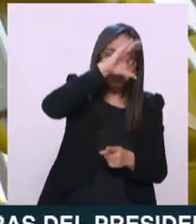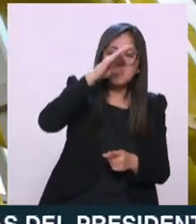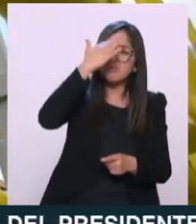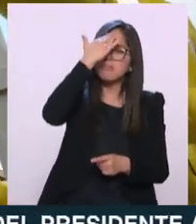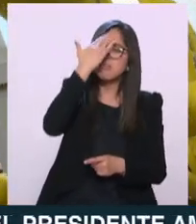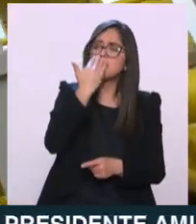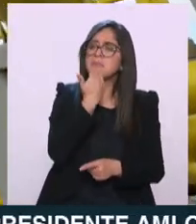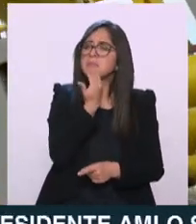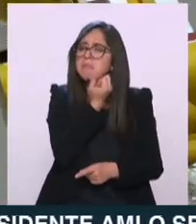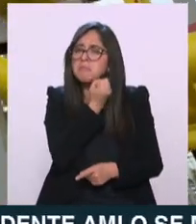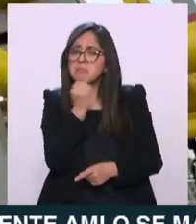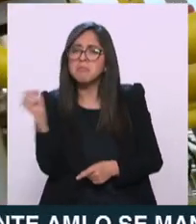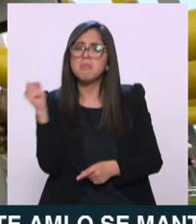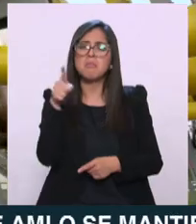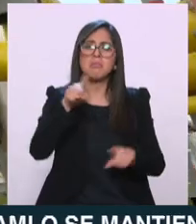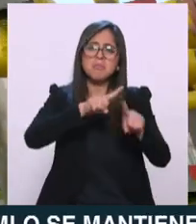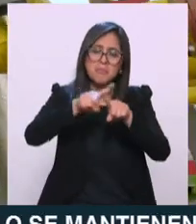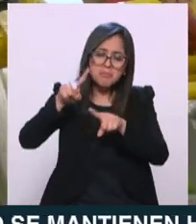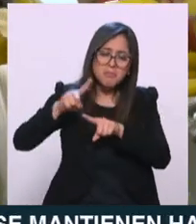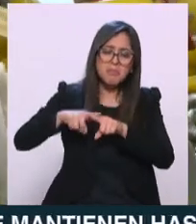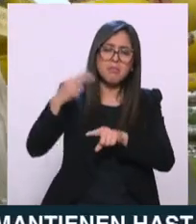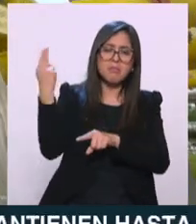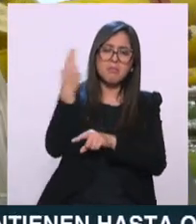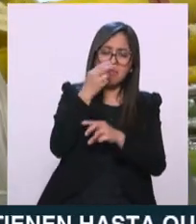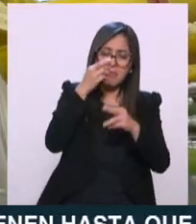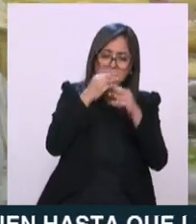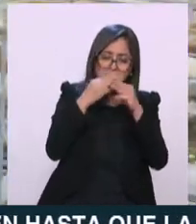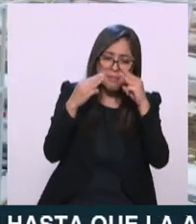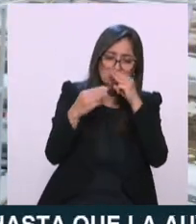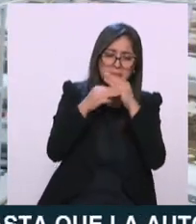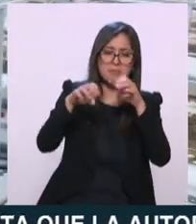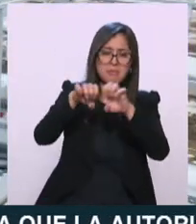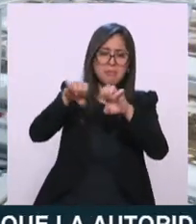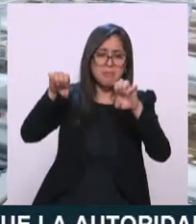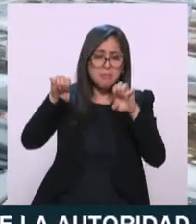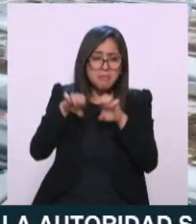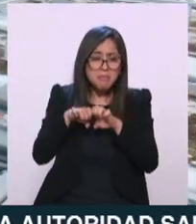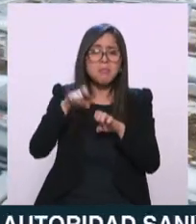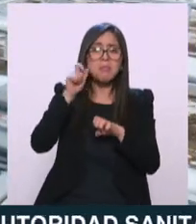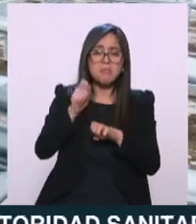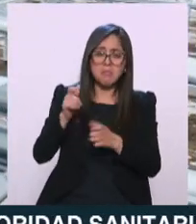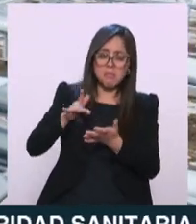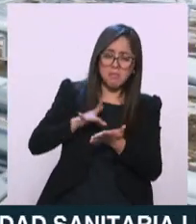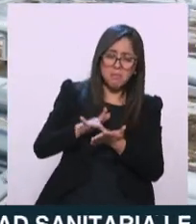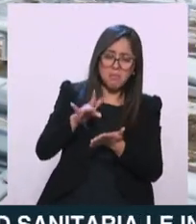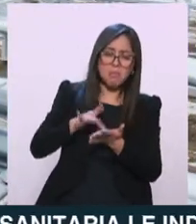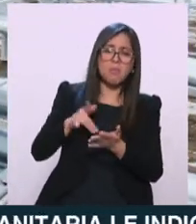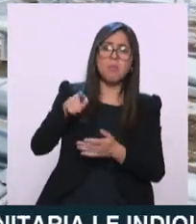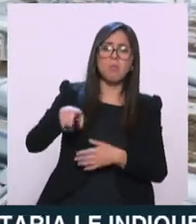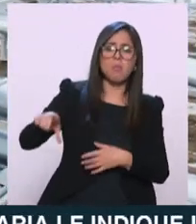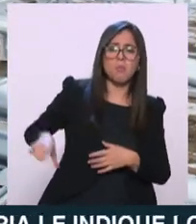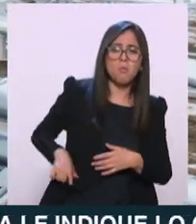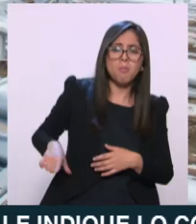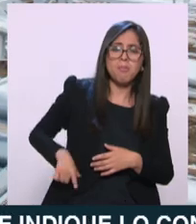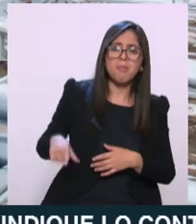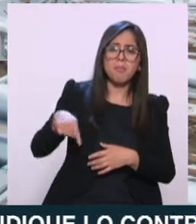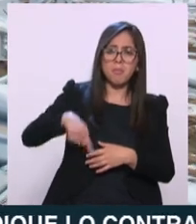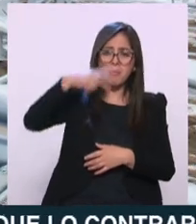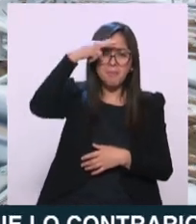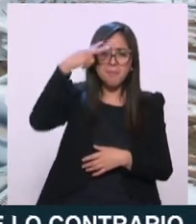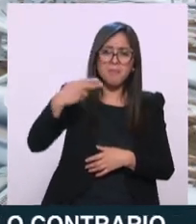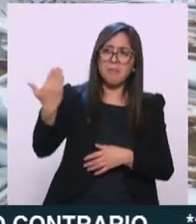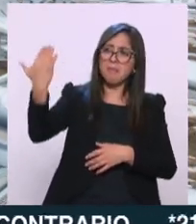capacidad inclusive de equipamiento que hay que todo ello invertido por el gobierno de México de administraciones pasadas todo el